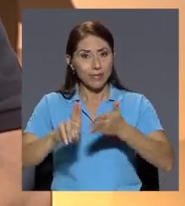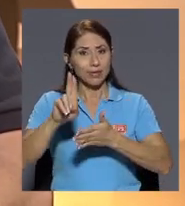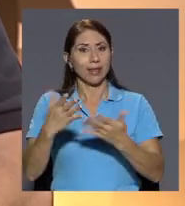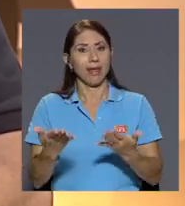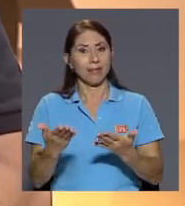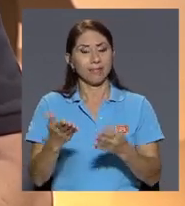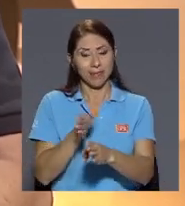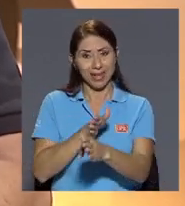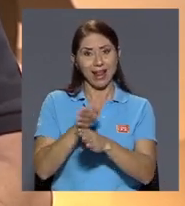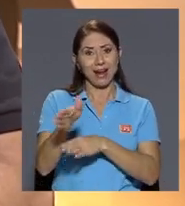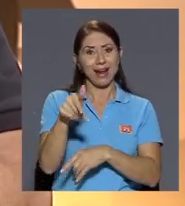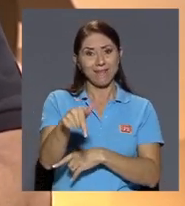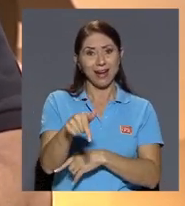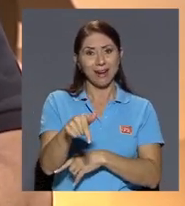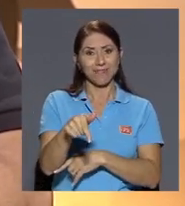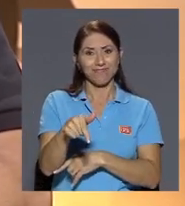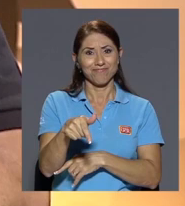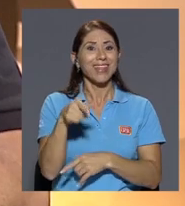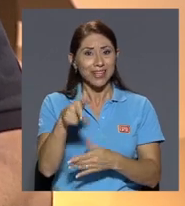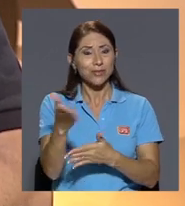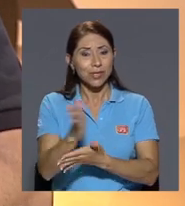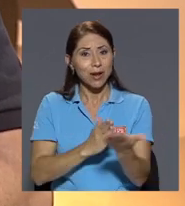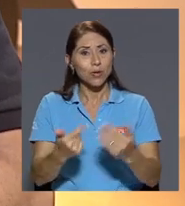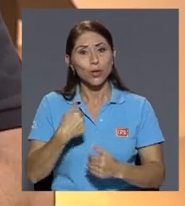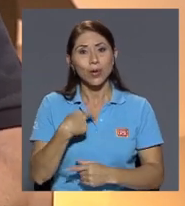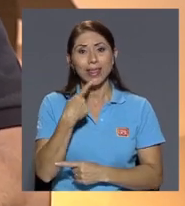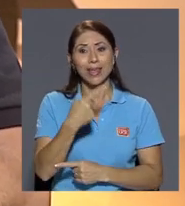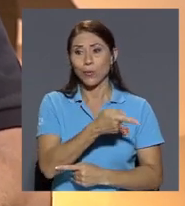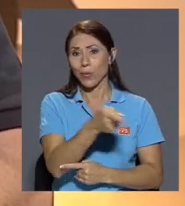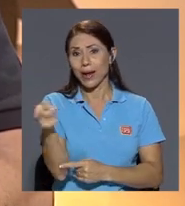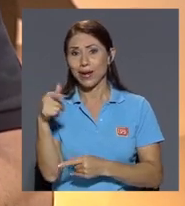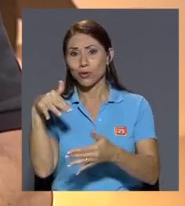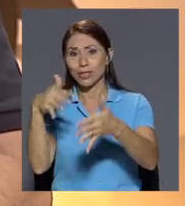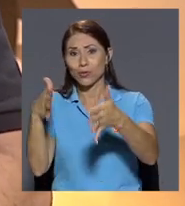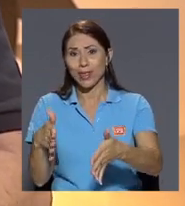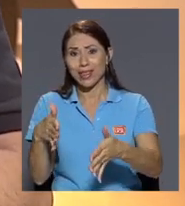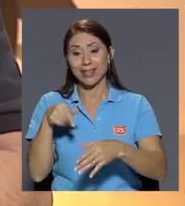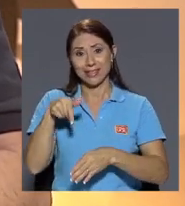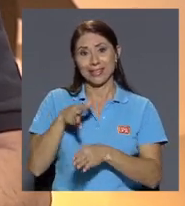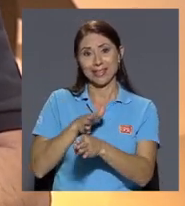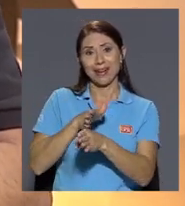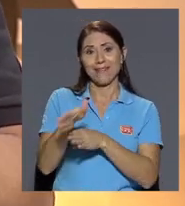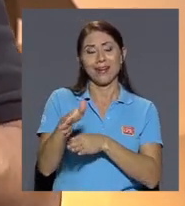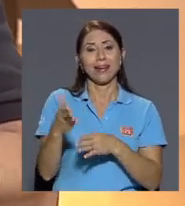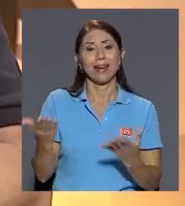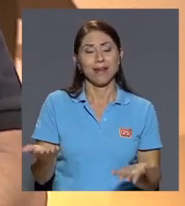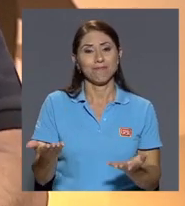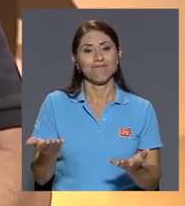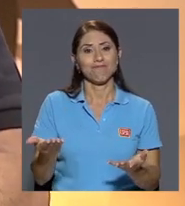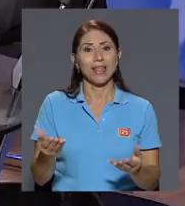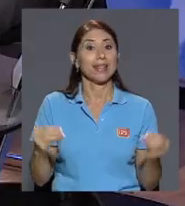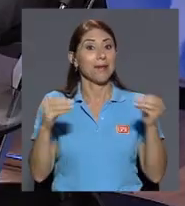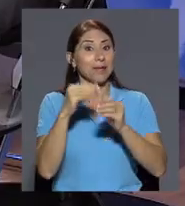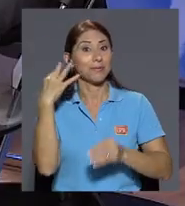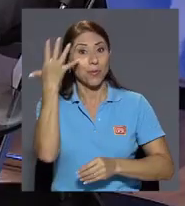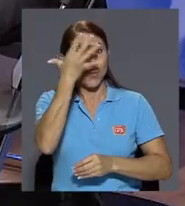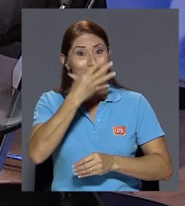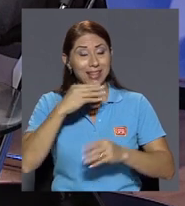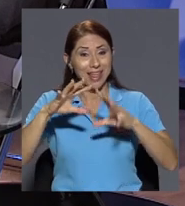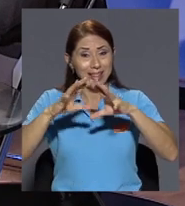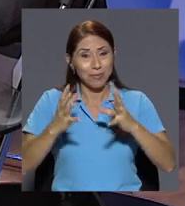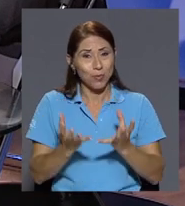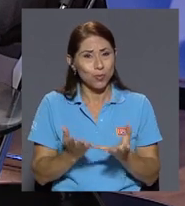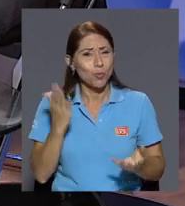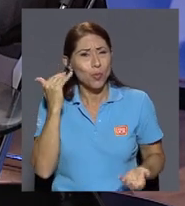y es algo que le digo a mis estudiantes es la carrera tal vez desde nuestro punto de vista la más bonita del mundo